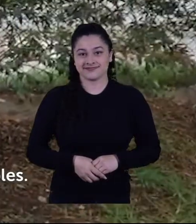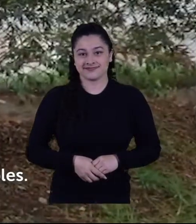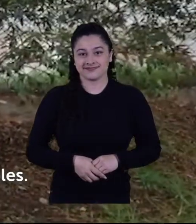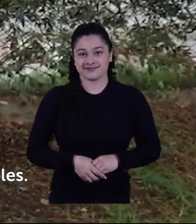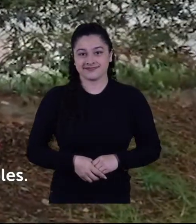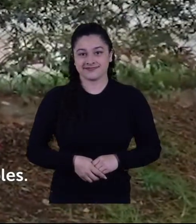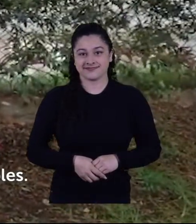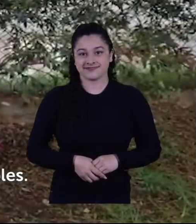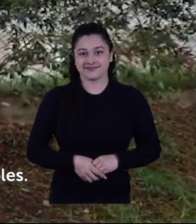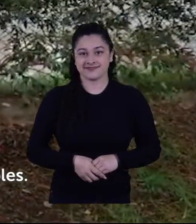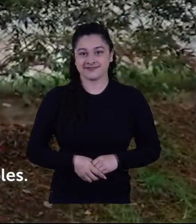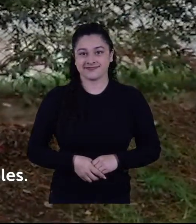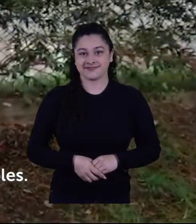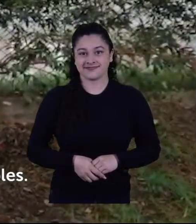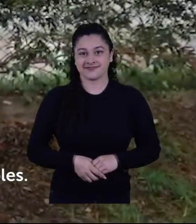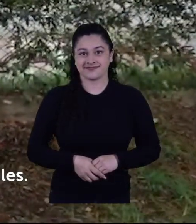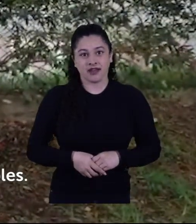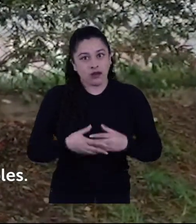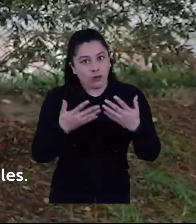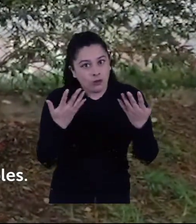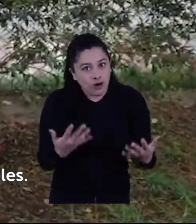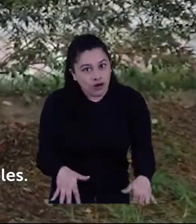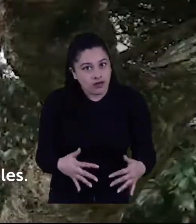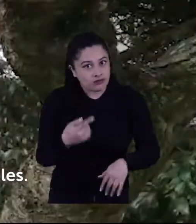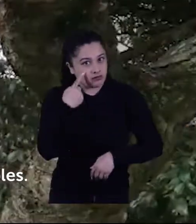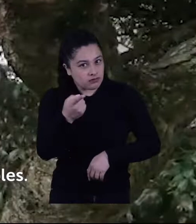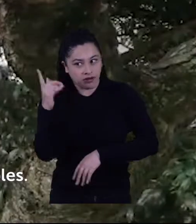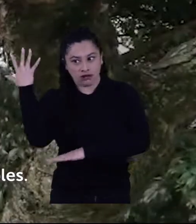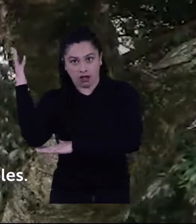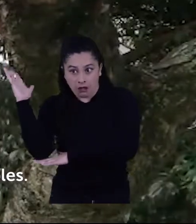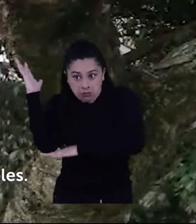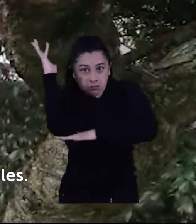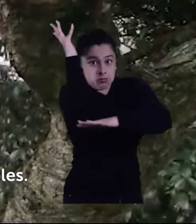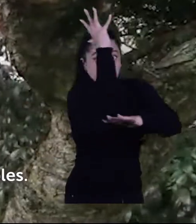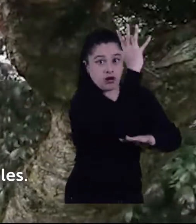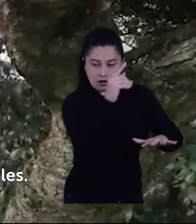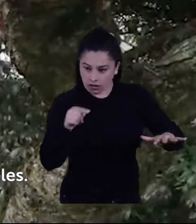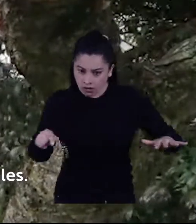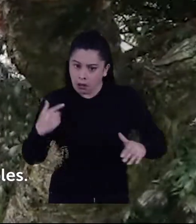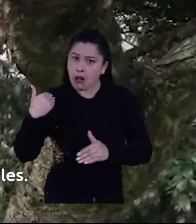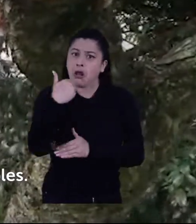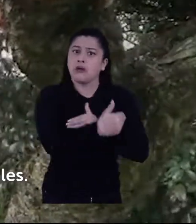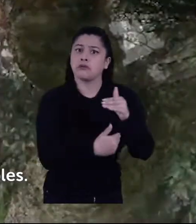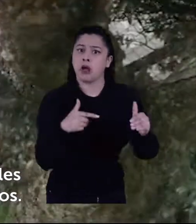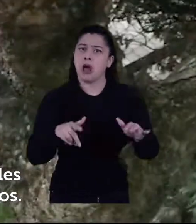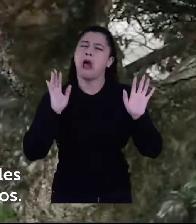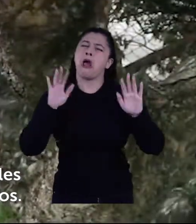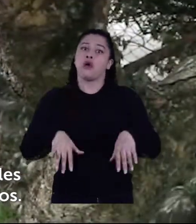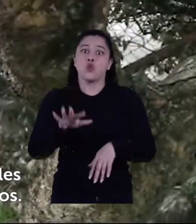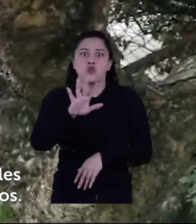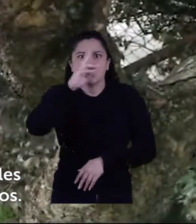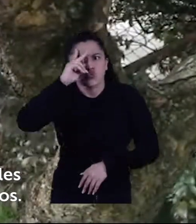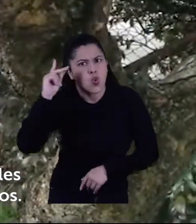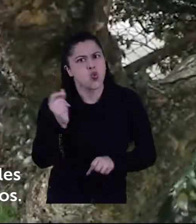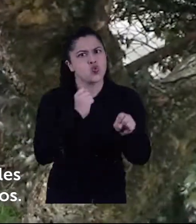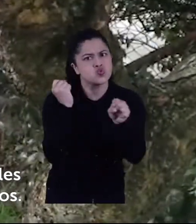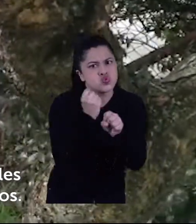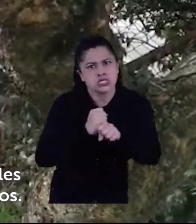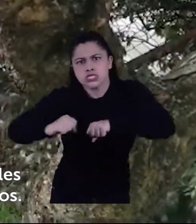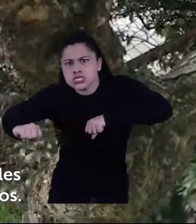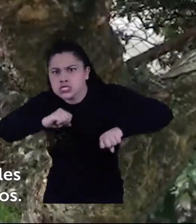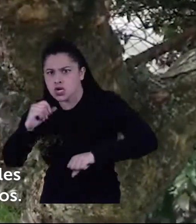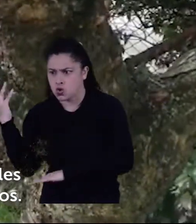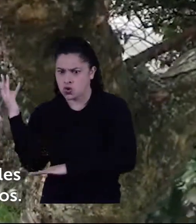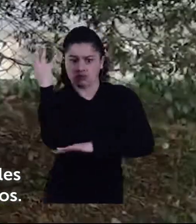hoy conocimos sobre el traslado de los árboles son un proceso exigente y riguroso pero el trabajo no